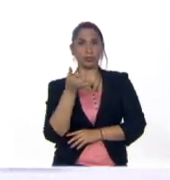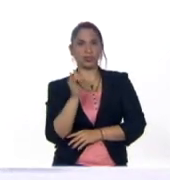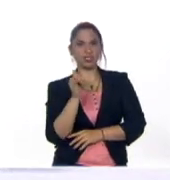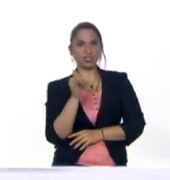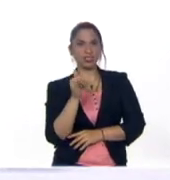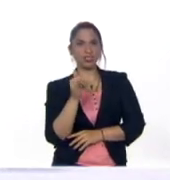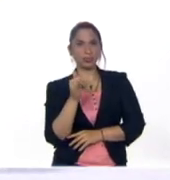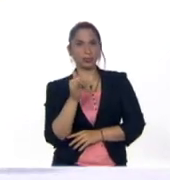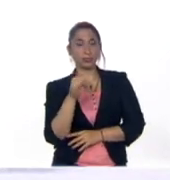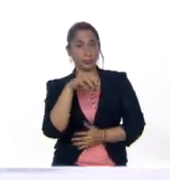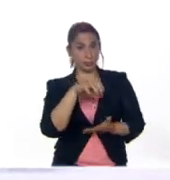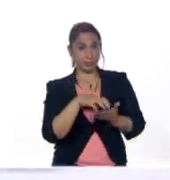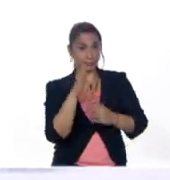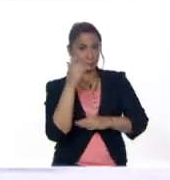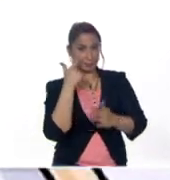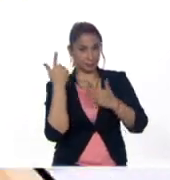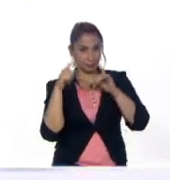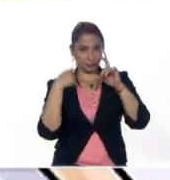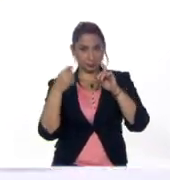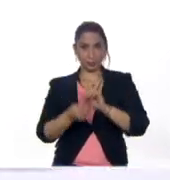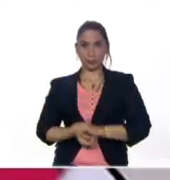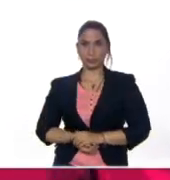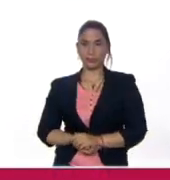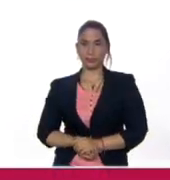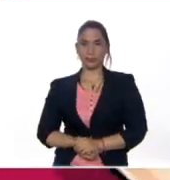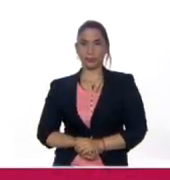el estado Lara vamos a verlo